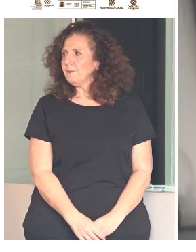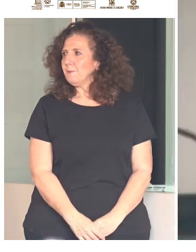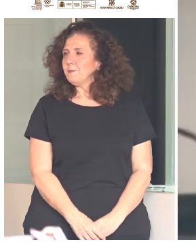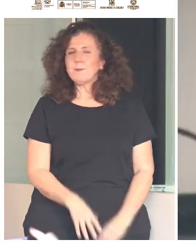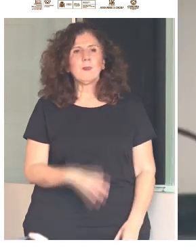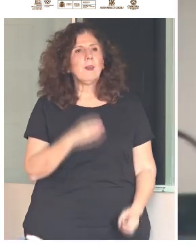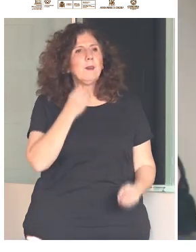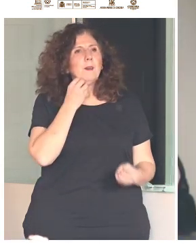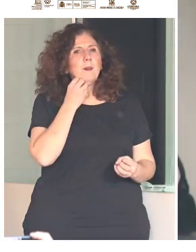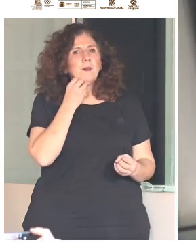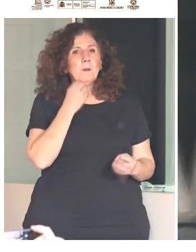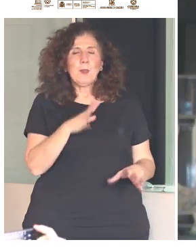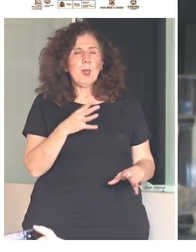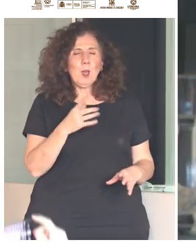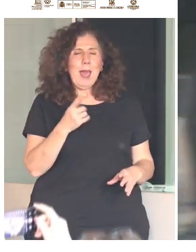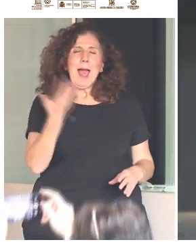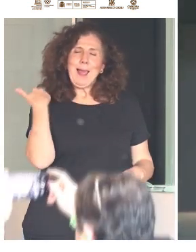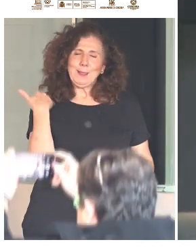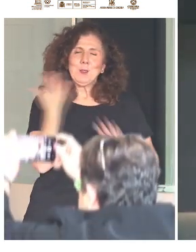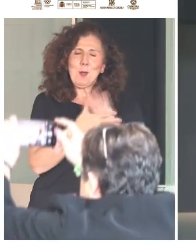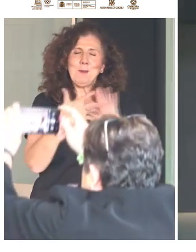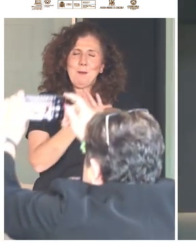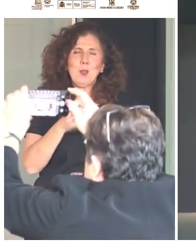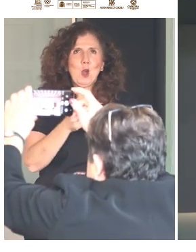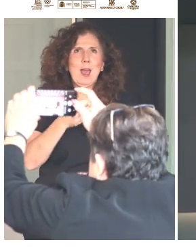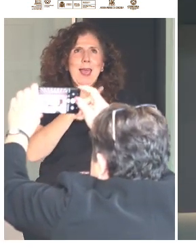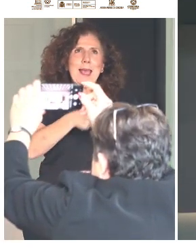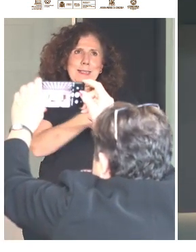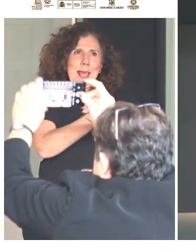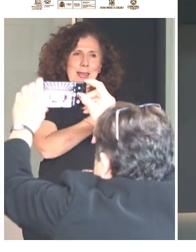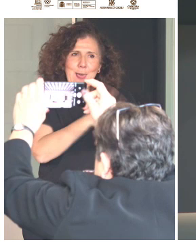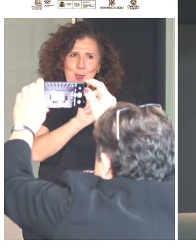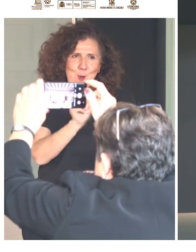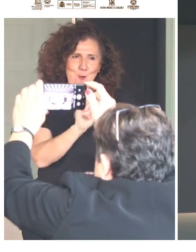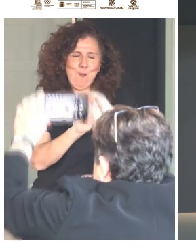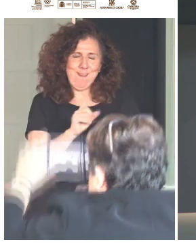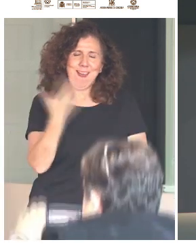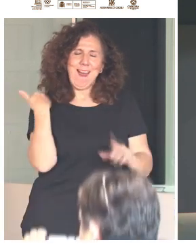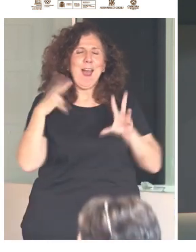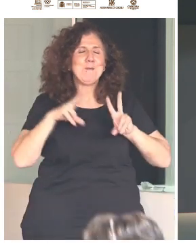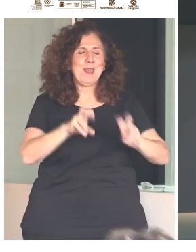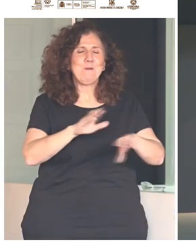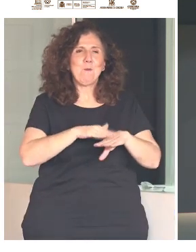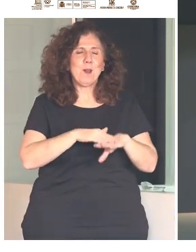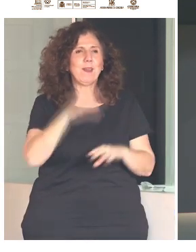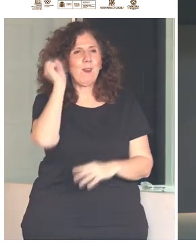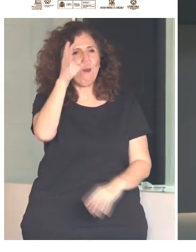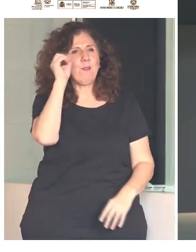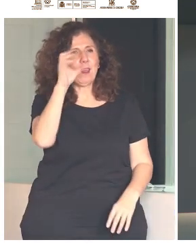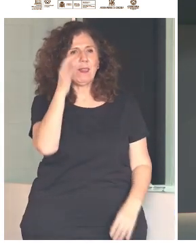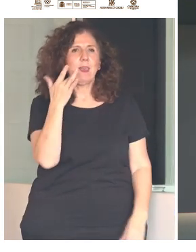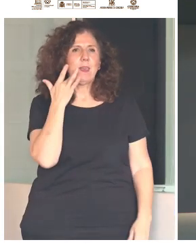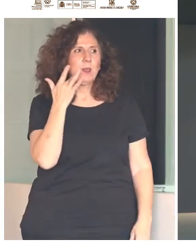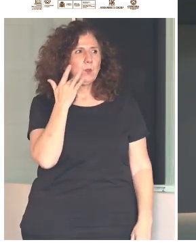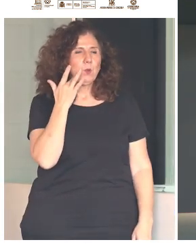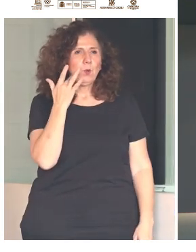Bueno, como veis, no exageraba nada cuando decía que os sentárais cuanto antes porque la conferencia magistral que iba a dar Jesús